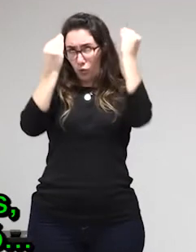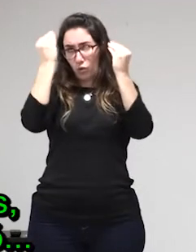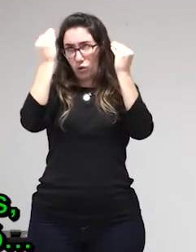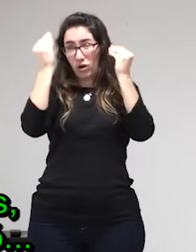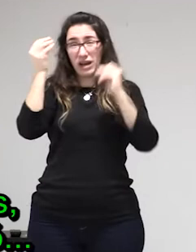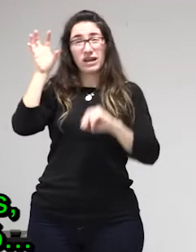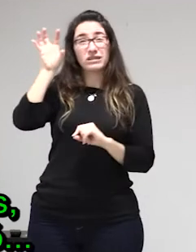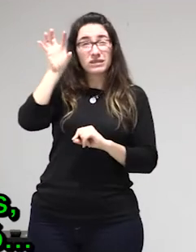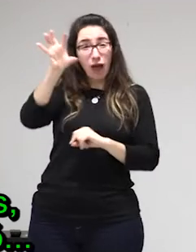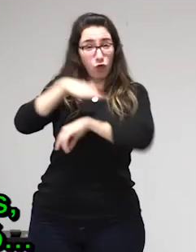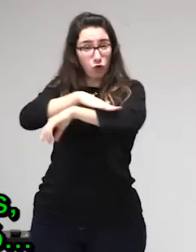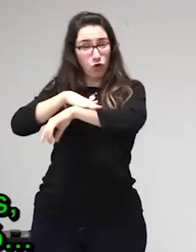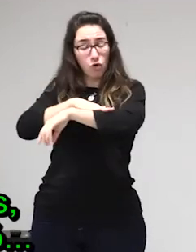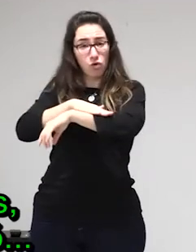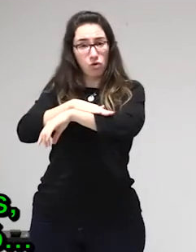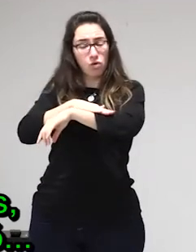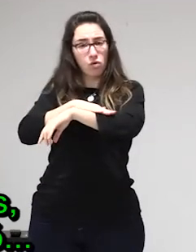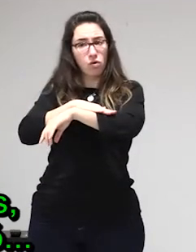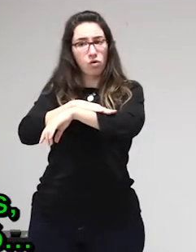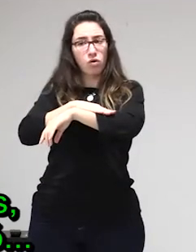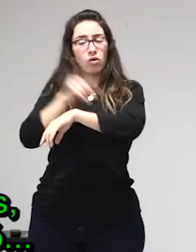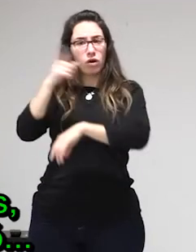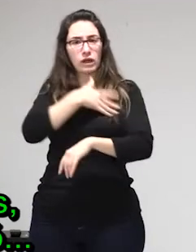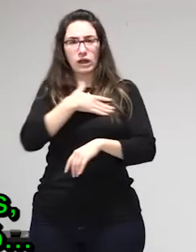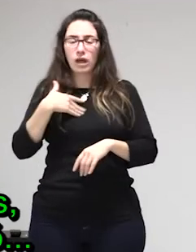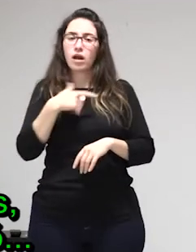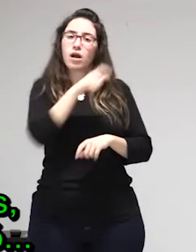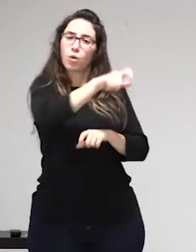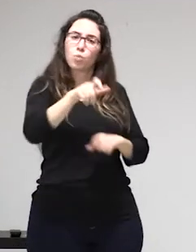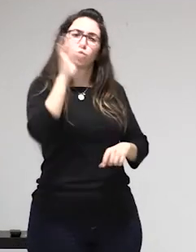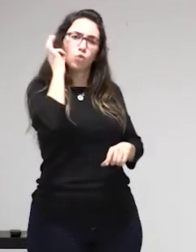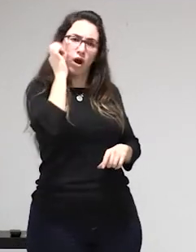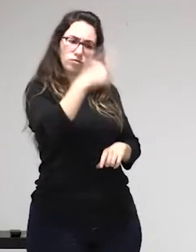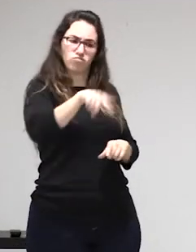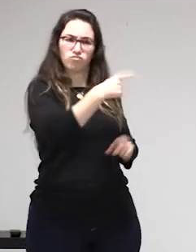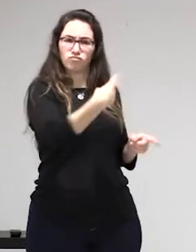tiene que volverse a su país donde está la misma red que la captó